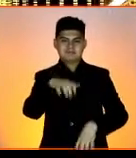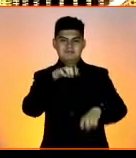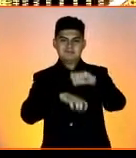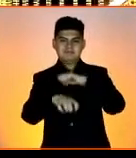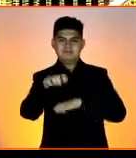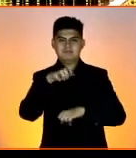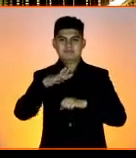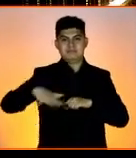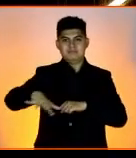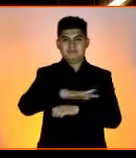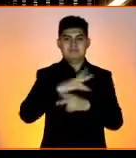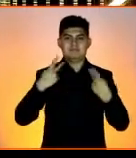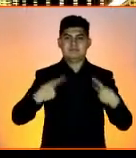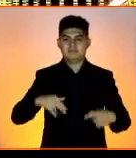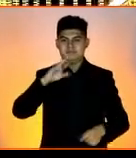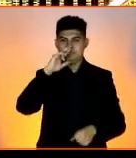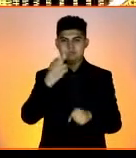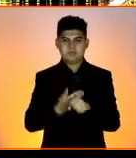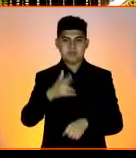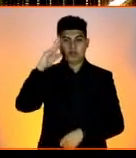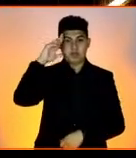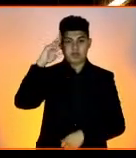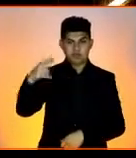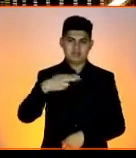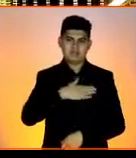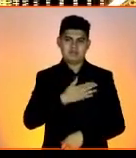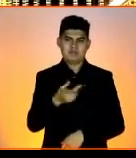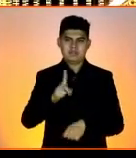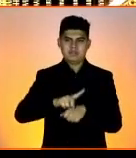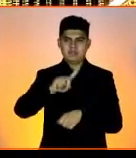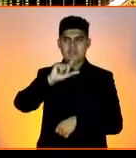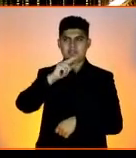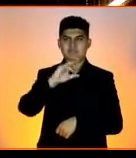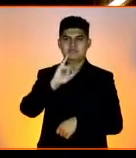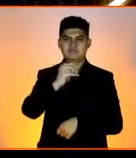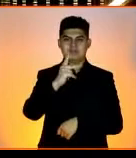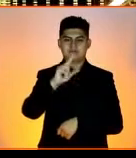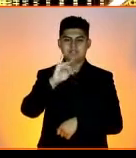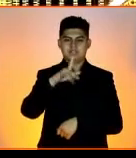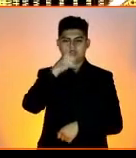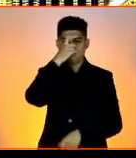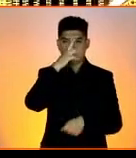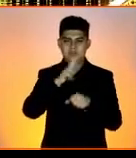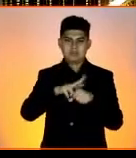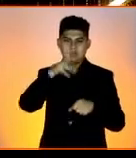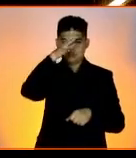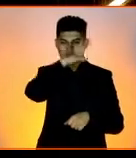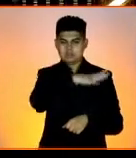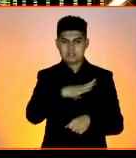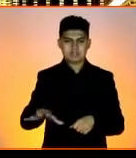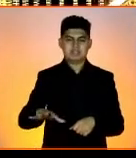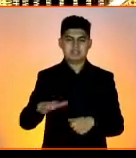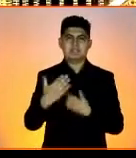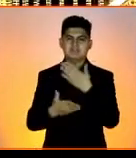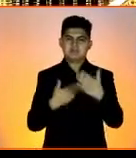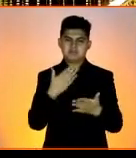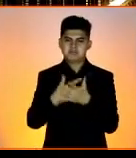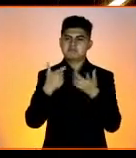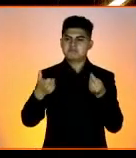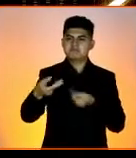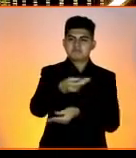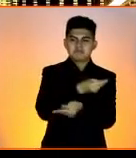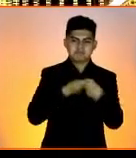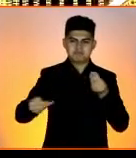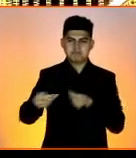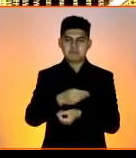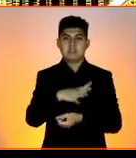Responsable. Gracias. Hola, buen día. Soy Christopher Pacheco Pérez, director general de la empresa Despacho de Asesoría Financiera Integral,